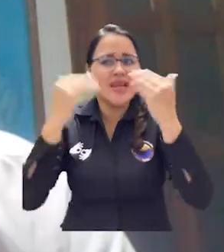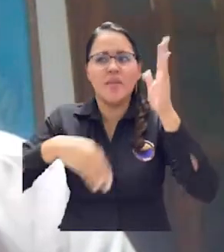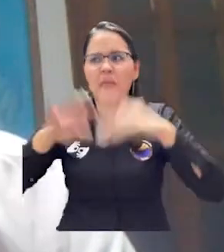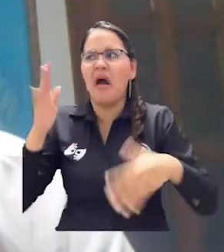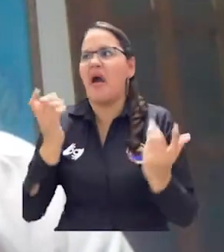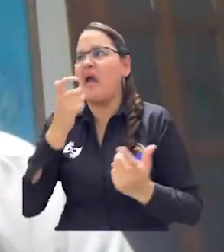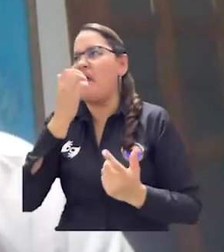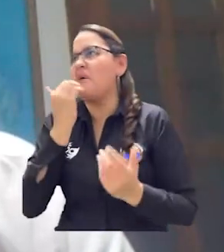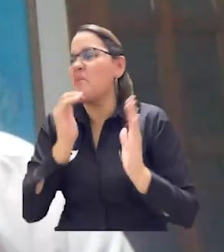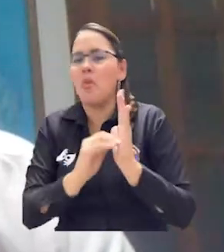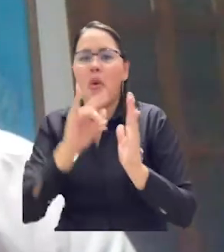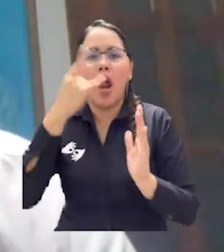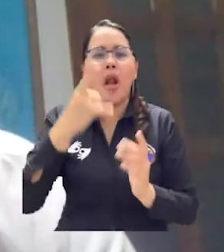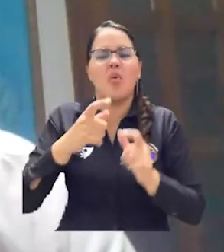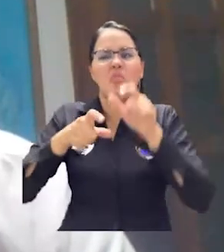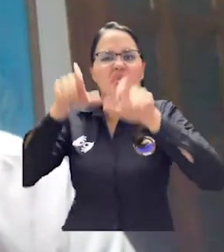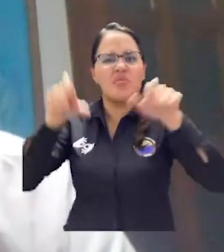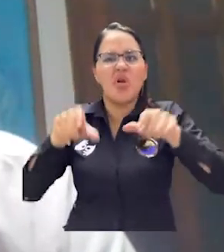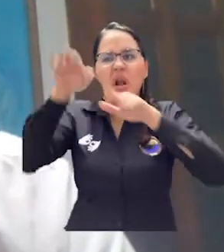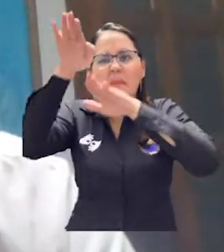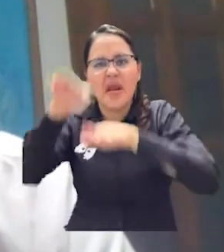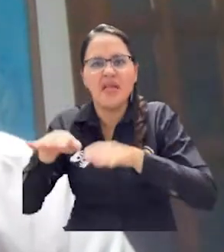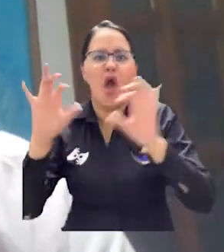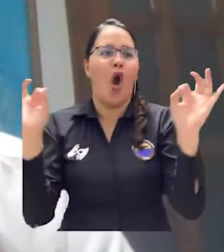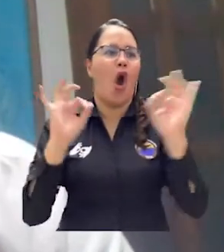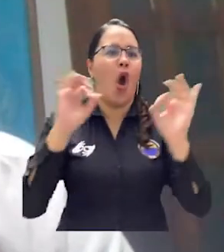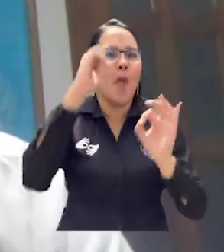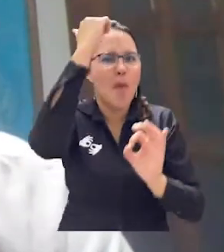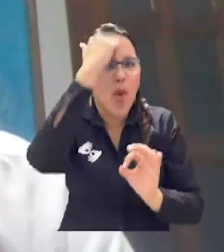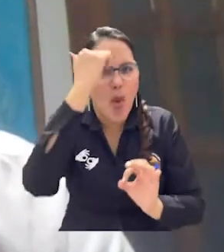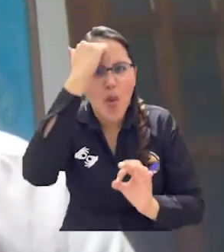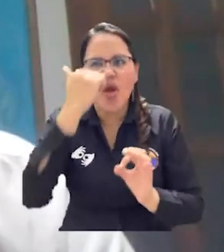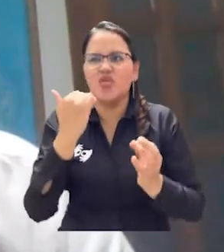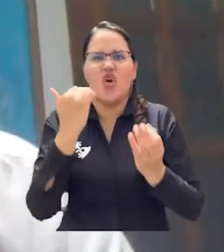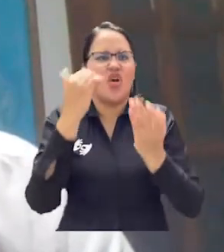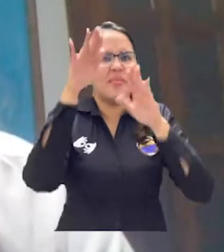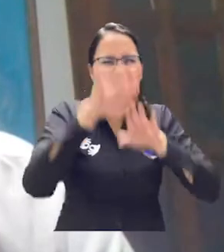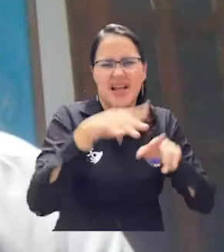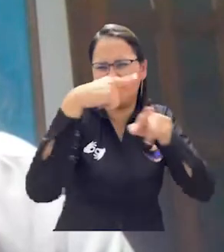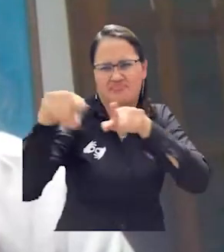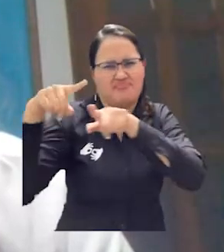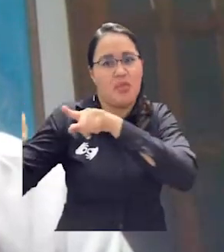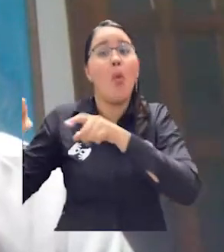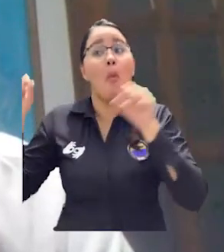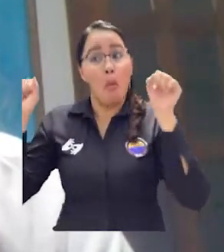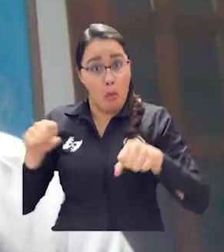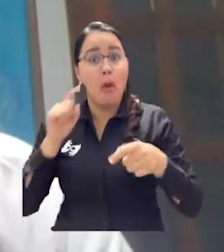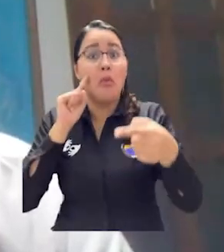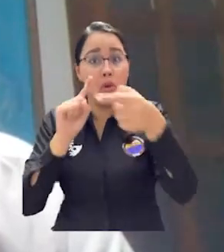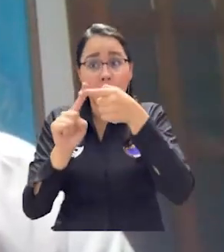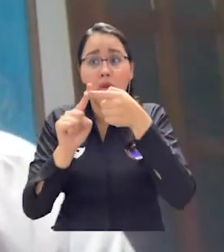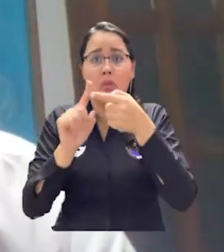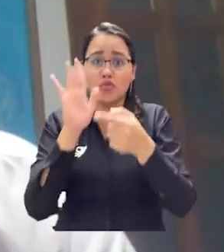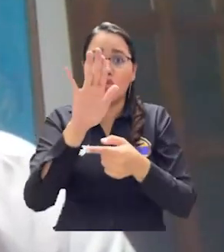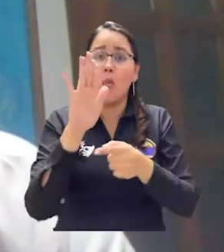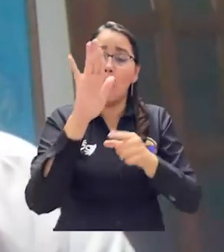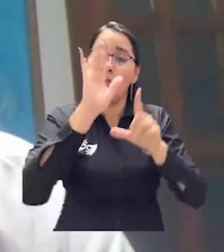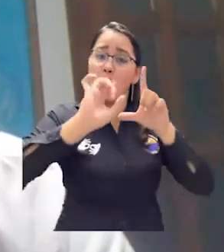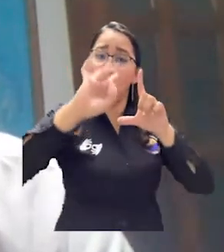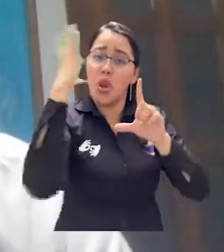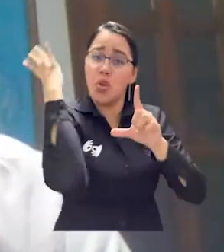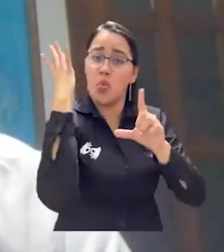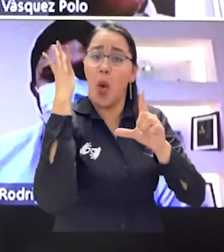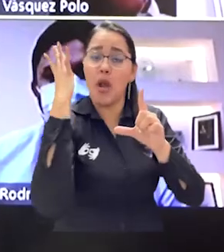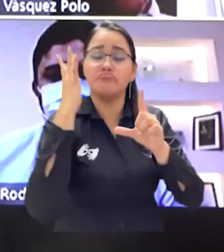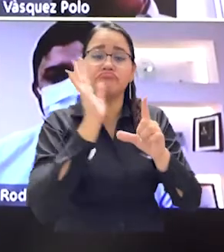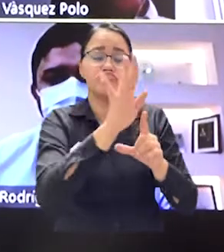sino también para las elecciones de los representantes profesorales, así como de los representantes estudiantiles y de los